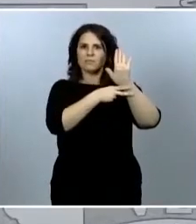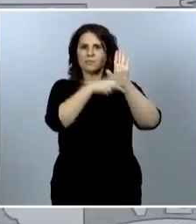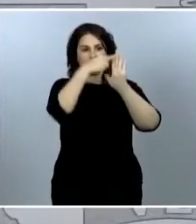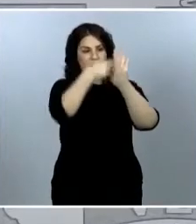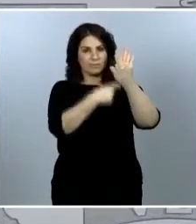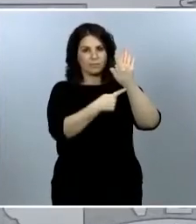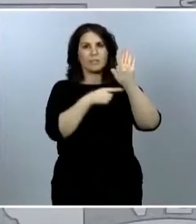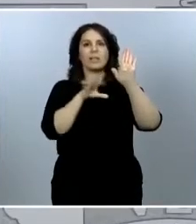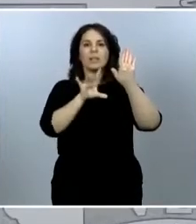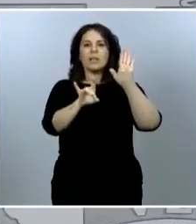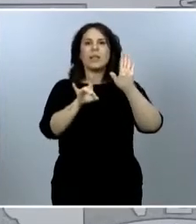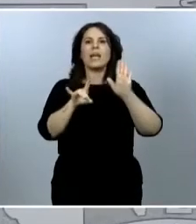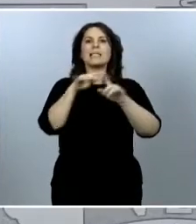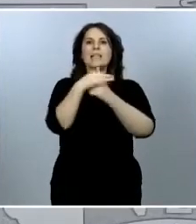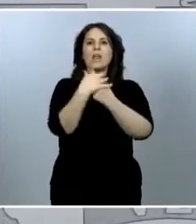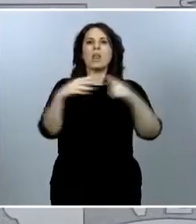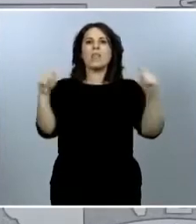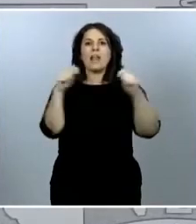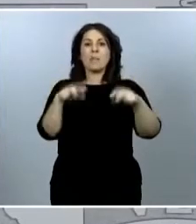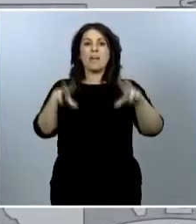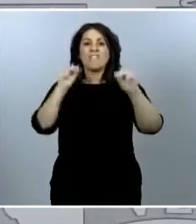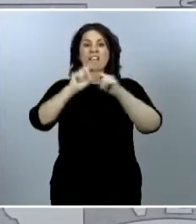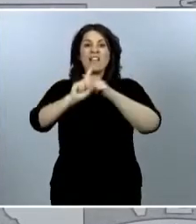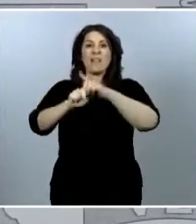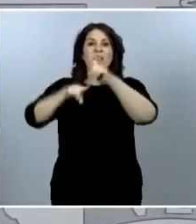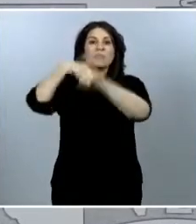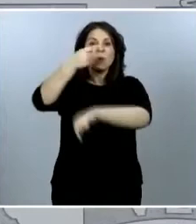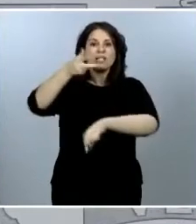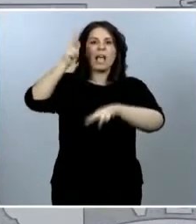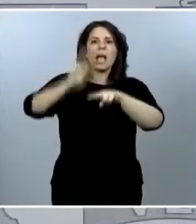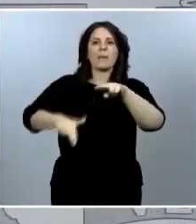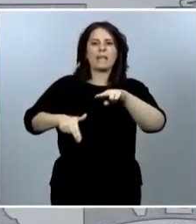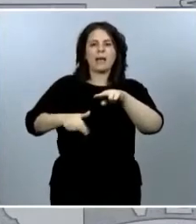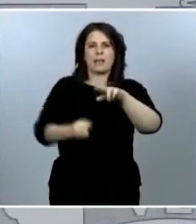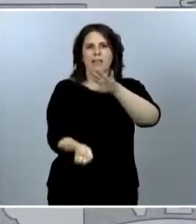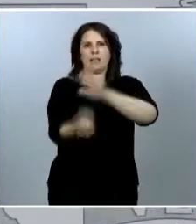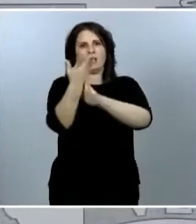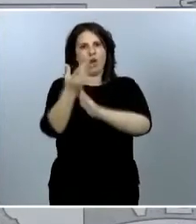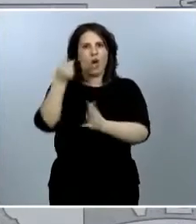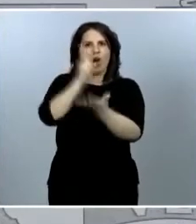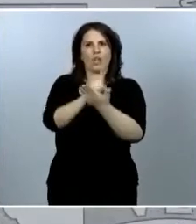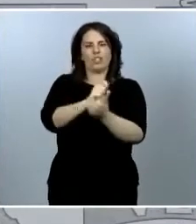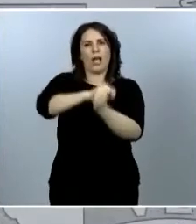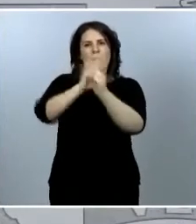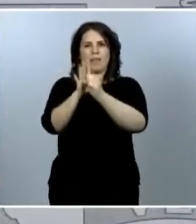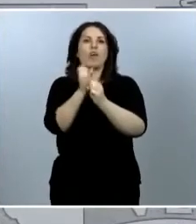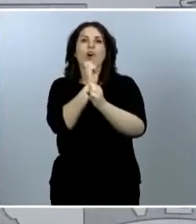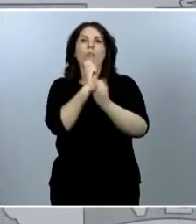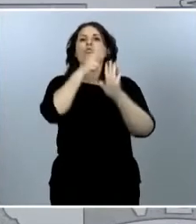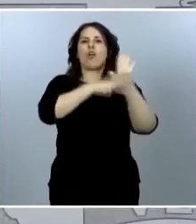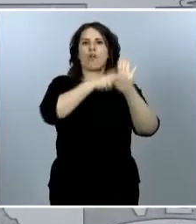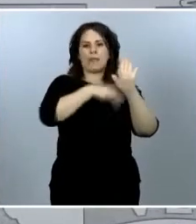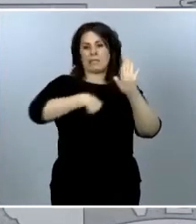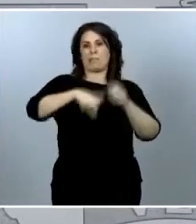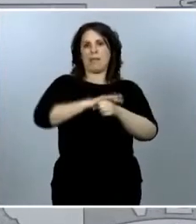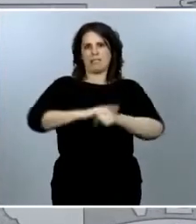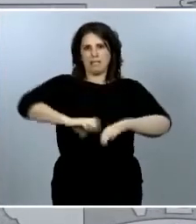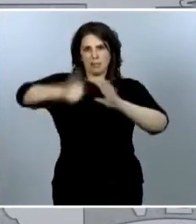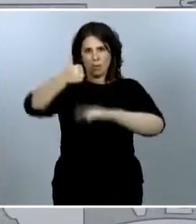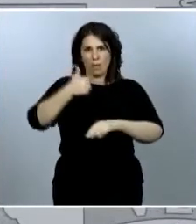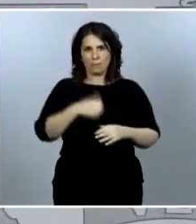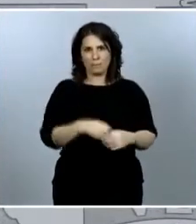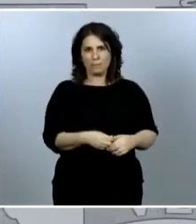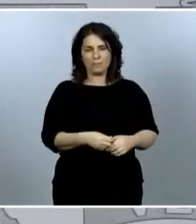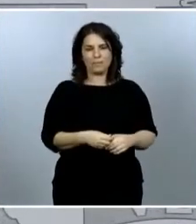estado de alarma para evitar rebrotes, para mantener en definitiva raya al virus. El estado de alarma se ha demostrado